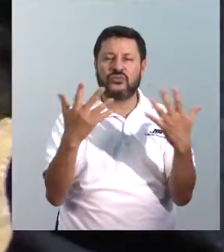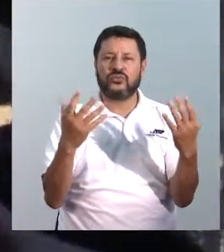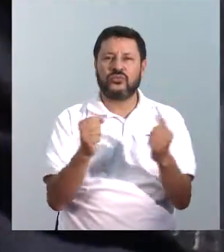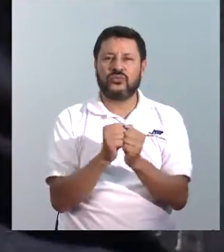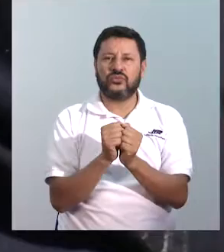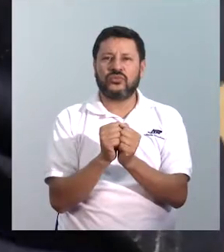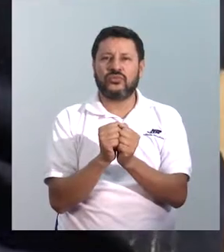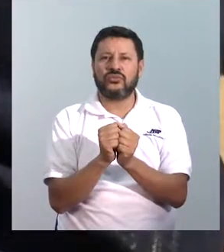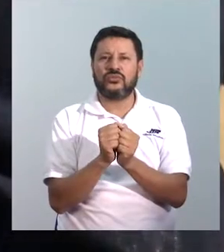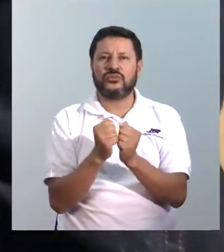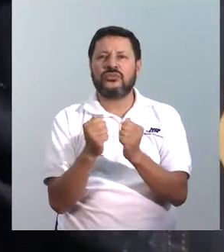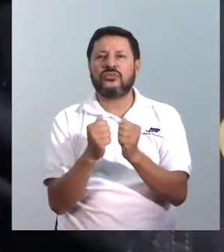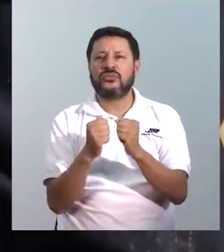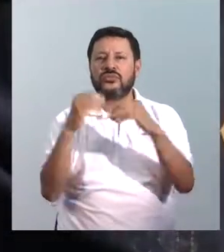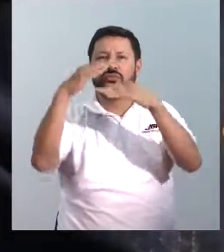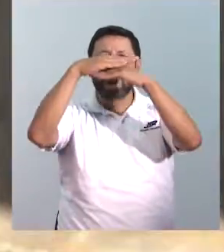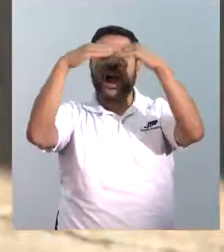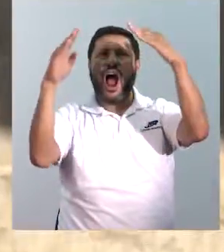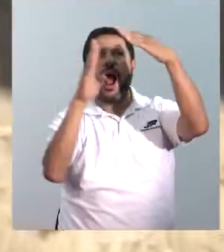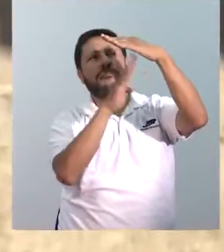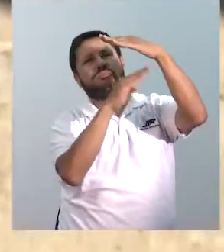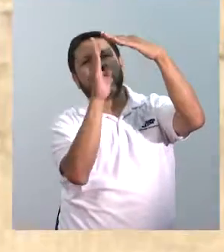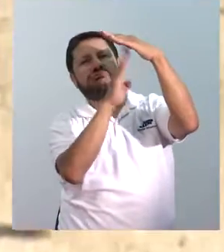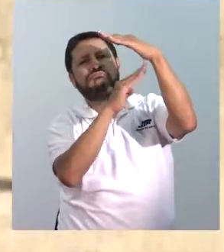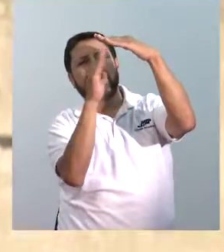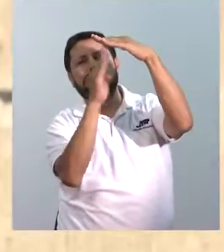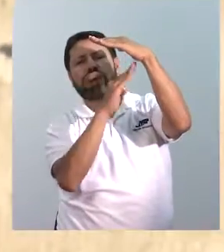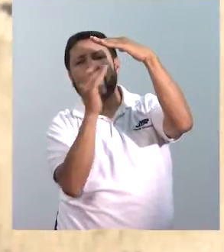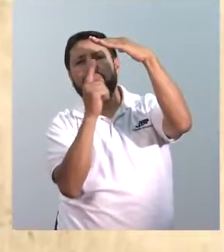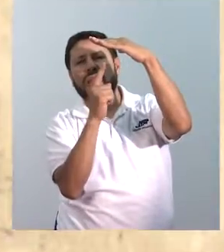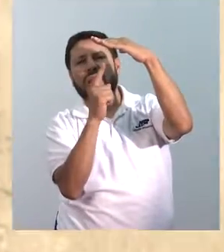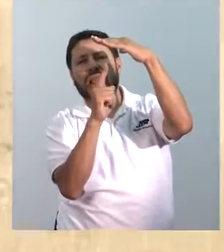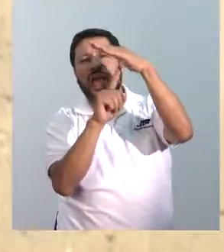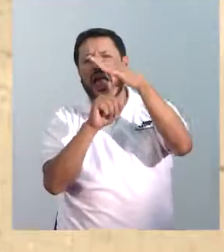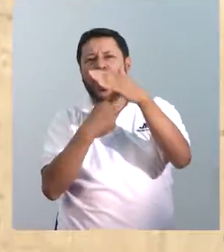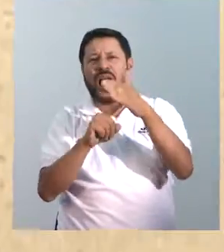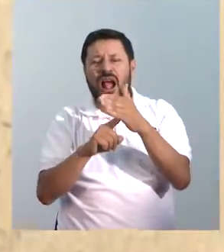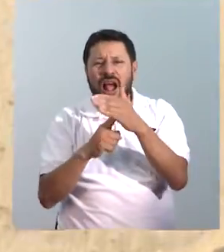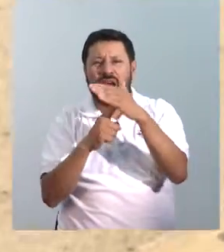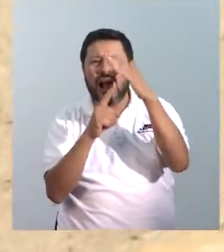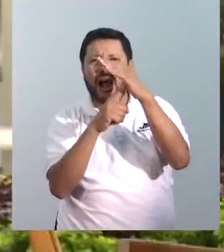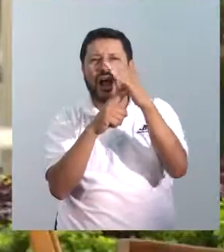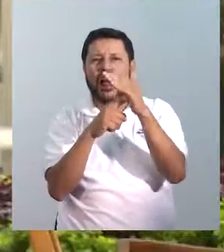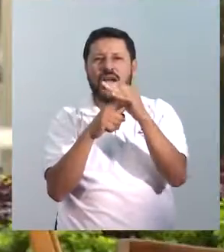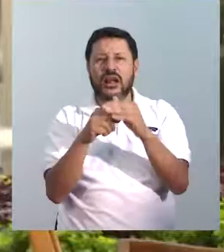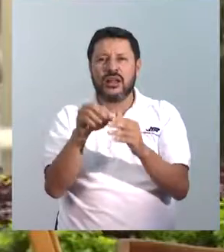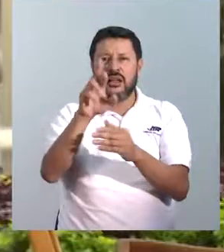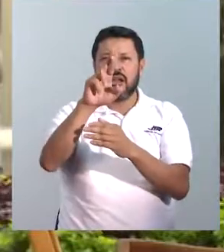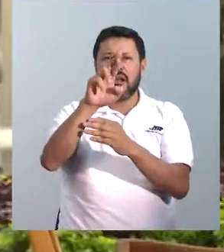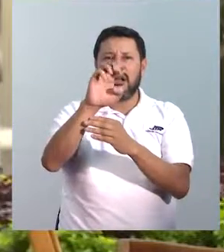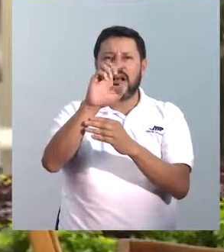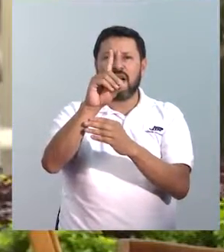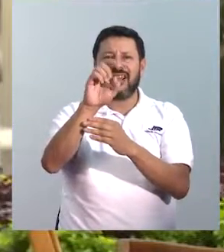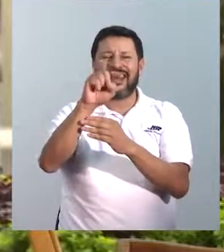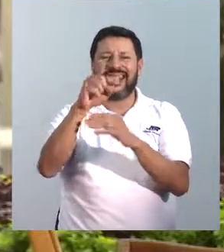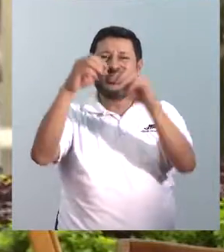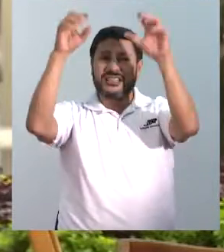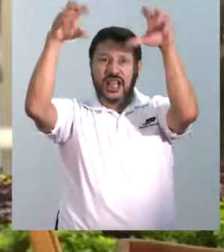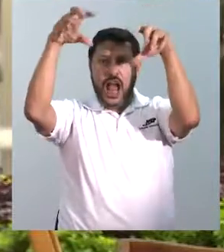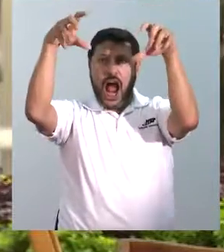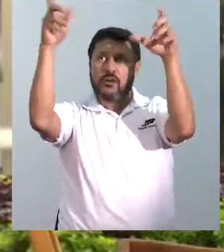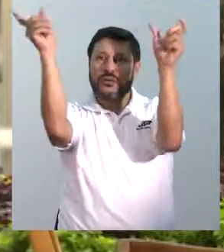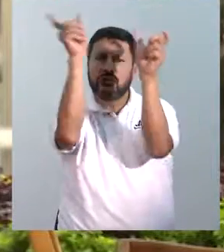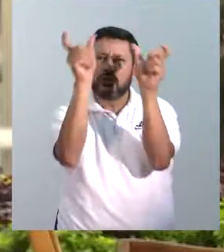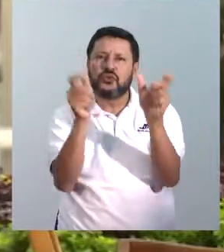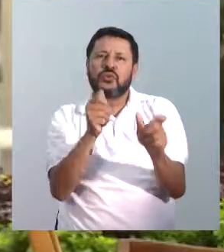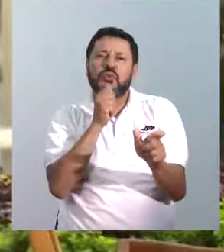se hace en la parte de techos, mantención de redes de aguas lluvias,